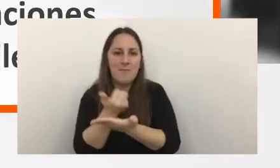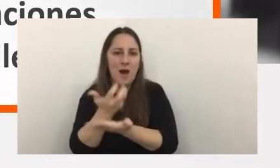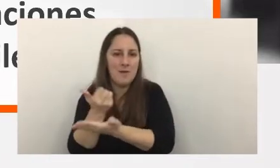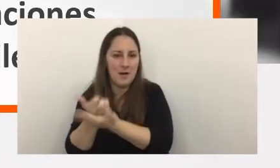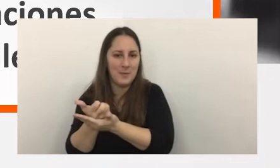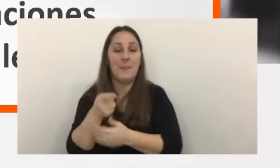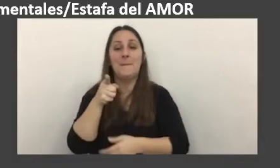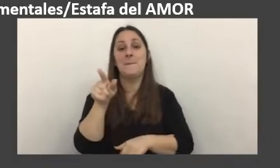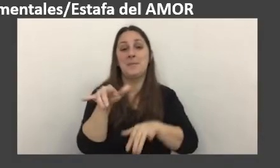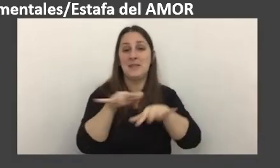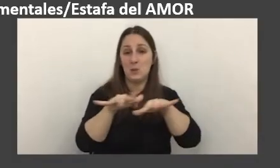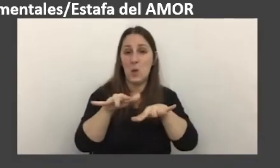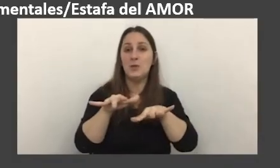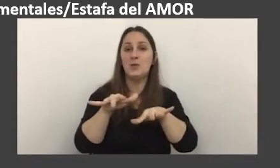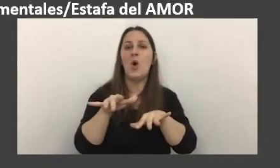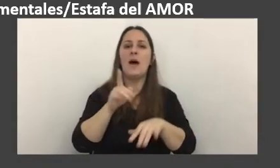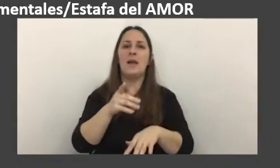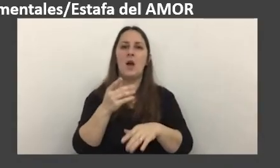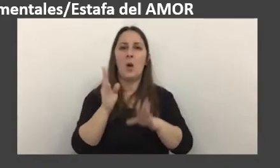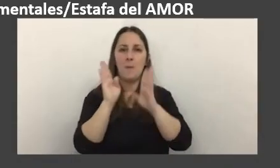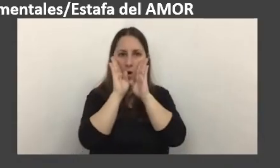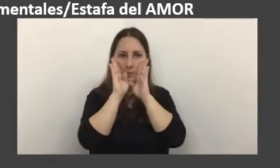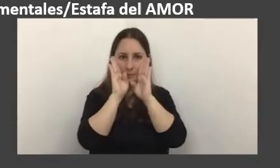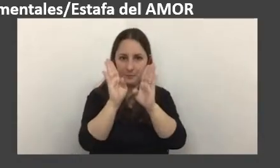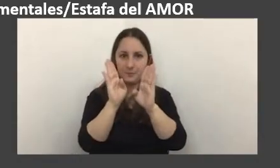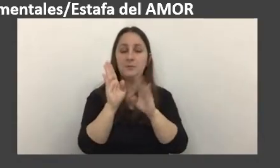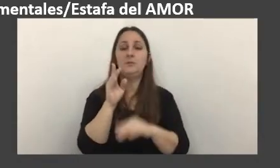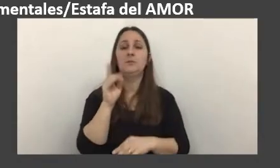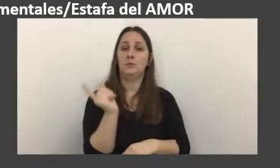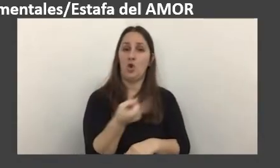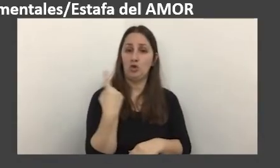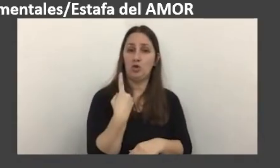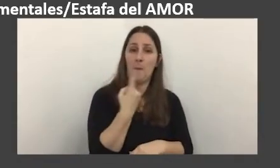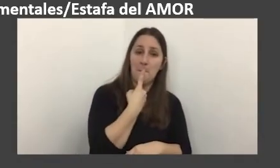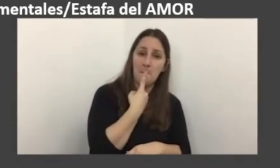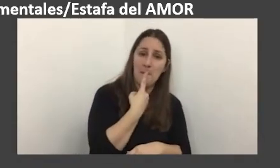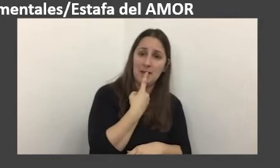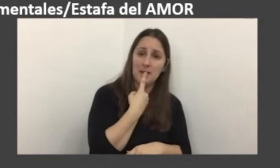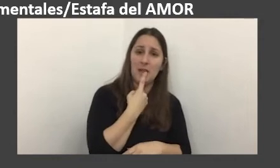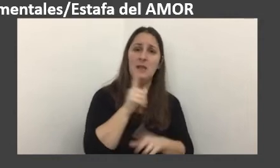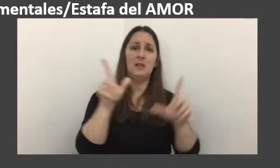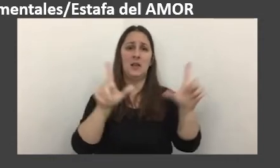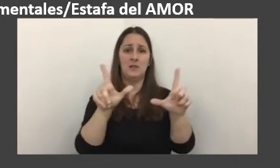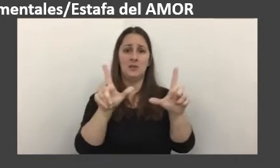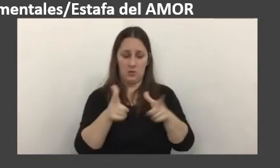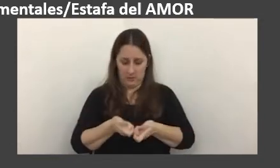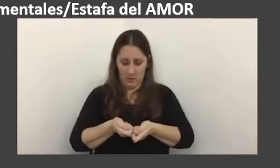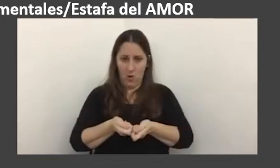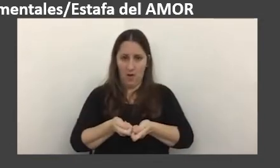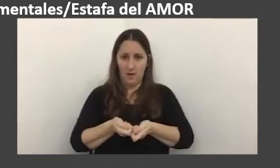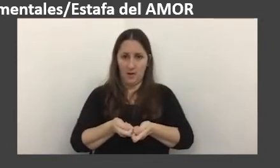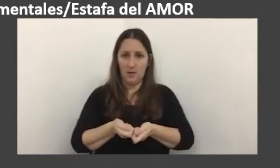permanentemente de dividir la atención estamos tomando mate y mirando televisión y con el celular